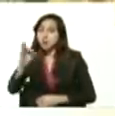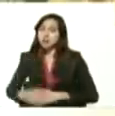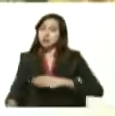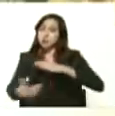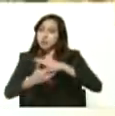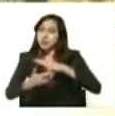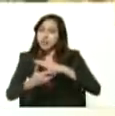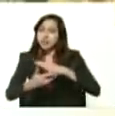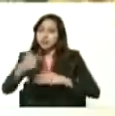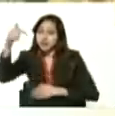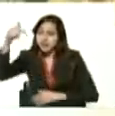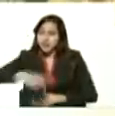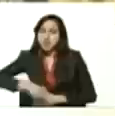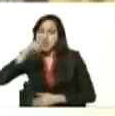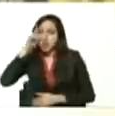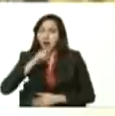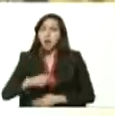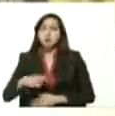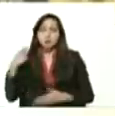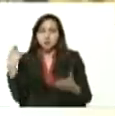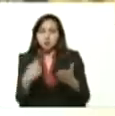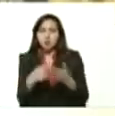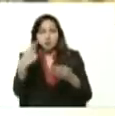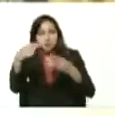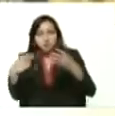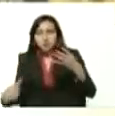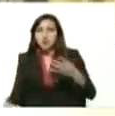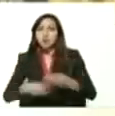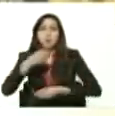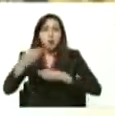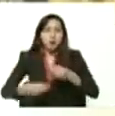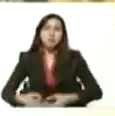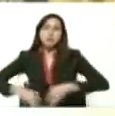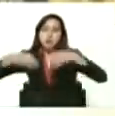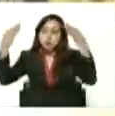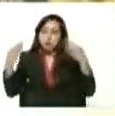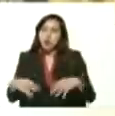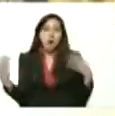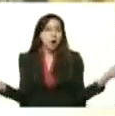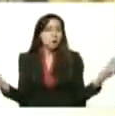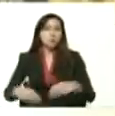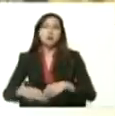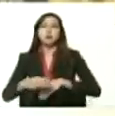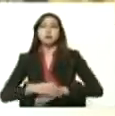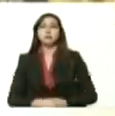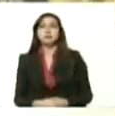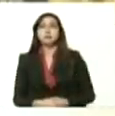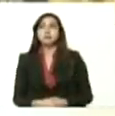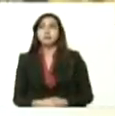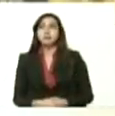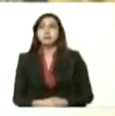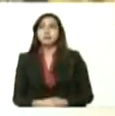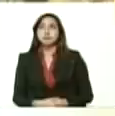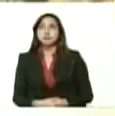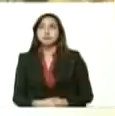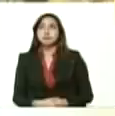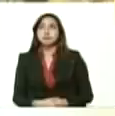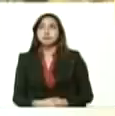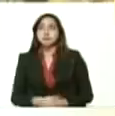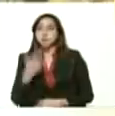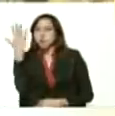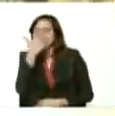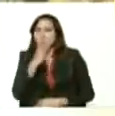es la meta de este año. Eso está bien establecido, bien pautado. En eso no hay ninguna duda.